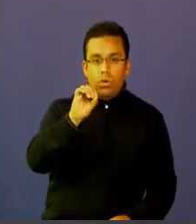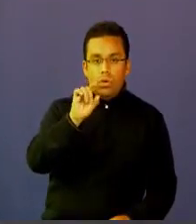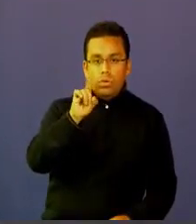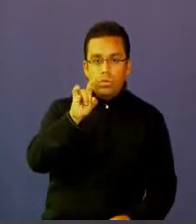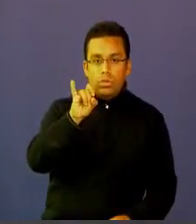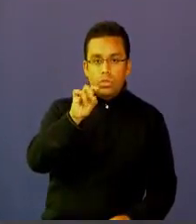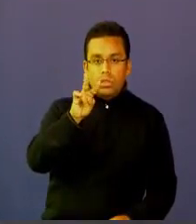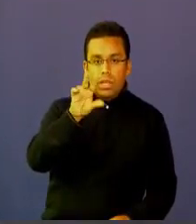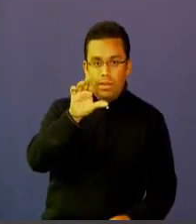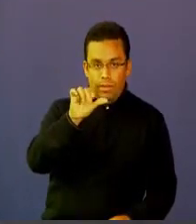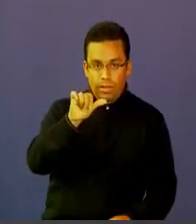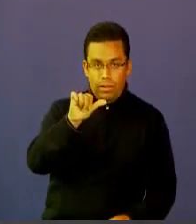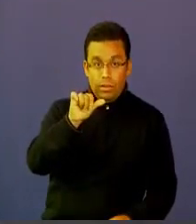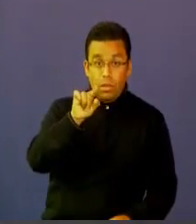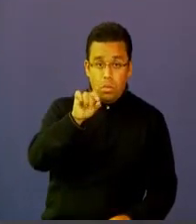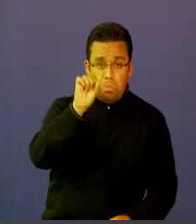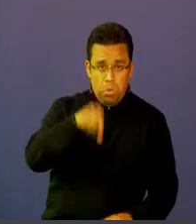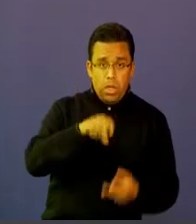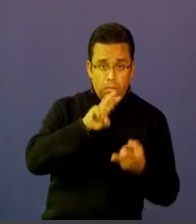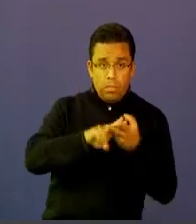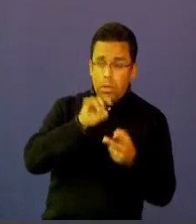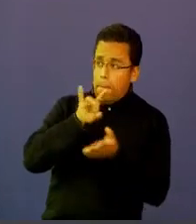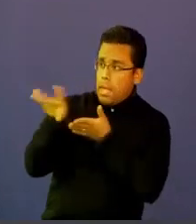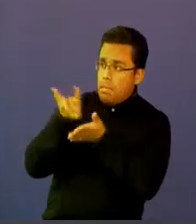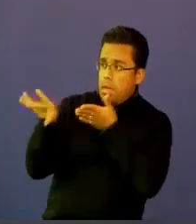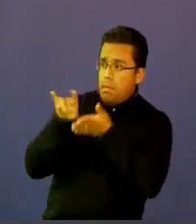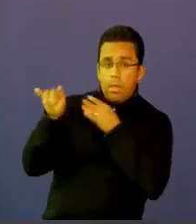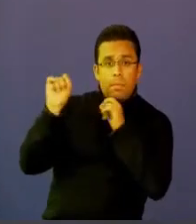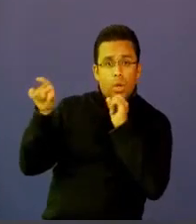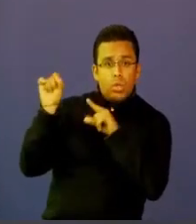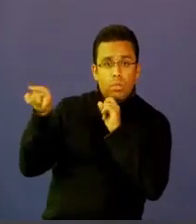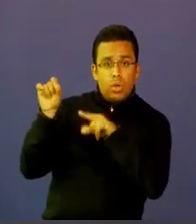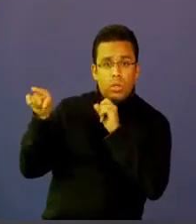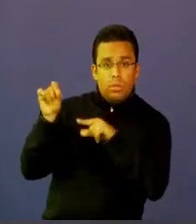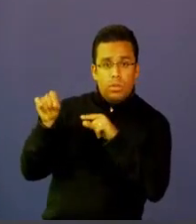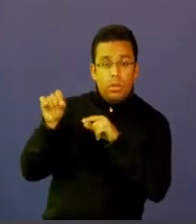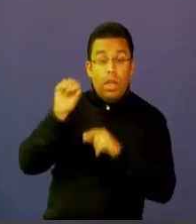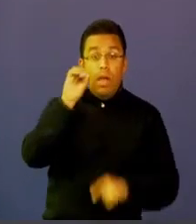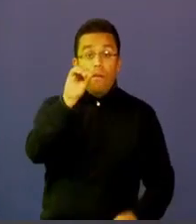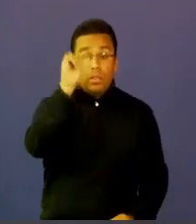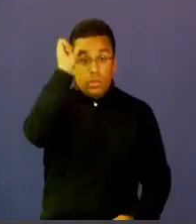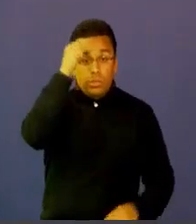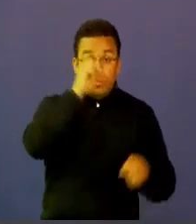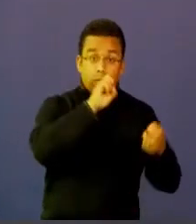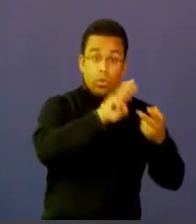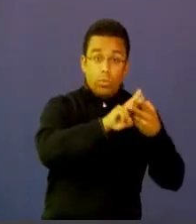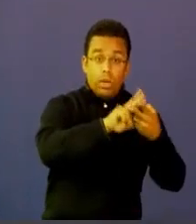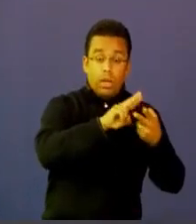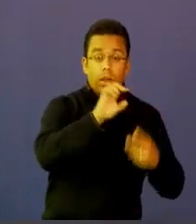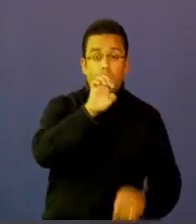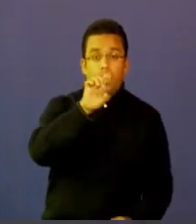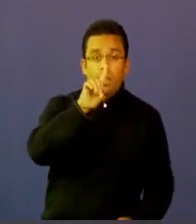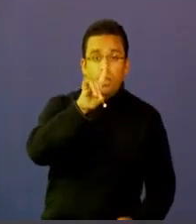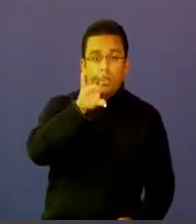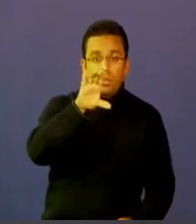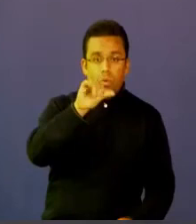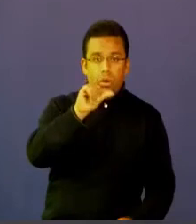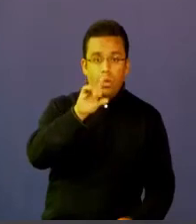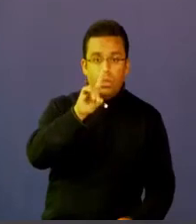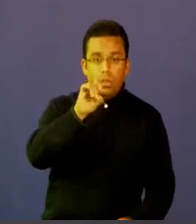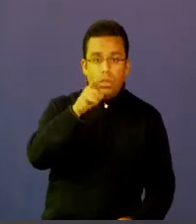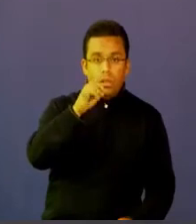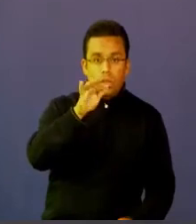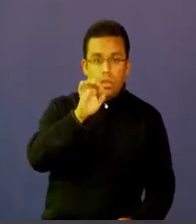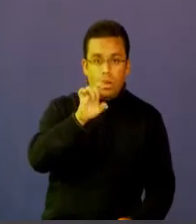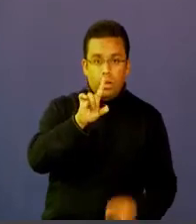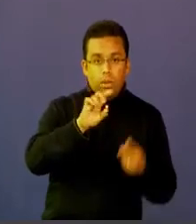sigan para que le hagan preguntas y recuerden que estamos precisamente con las etiquetas numeral educa digital numeral la